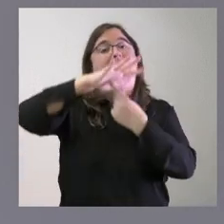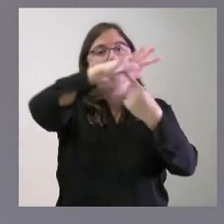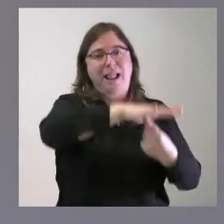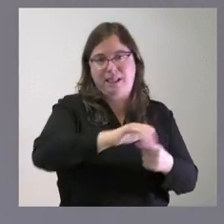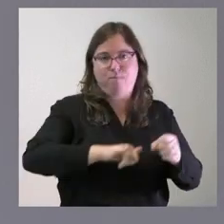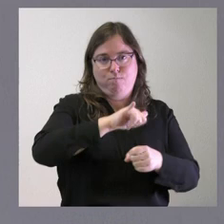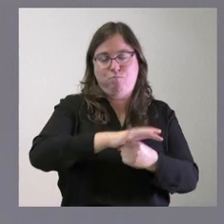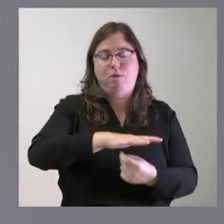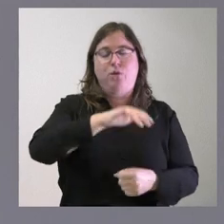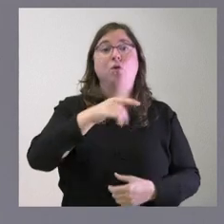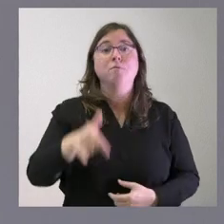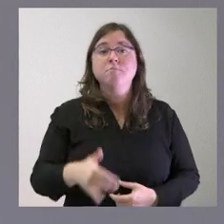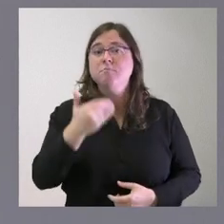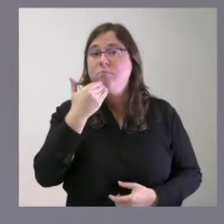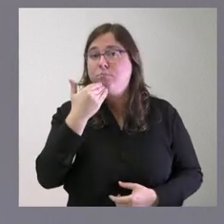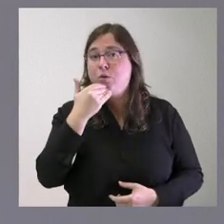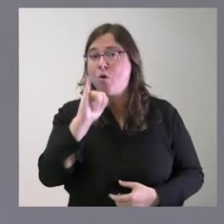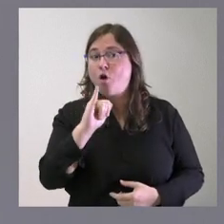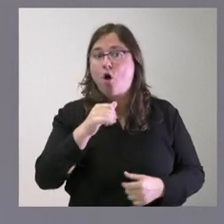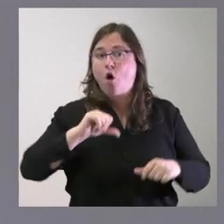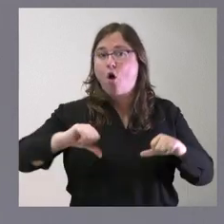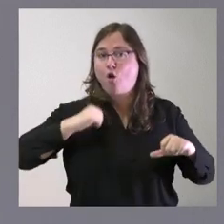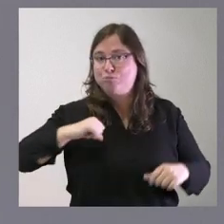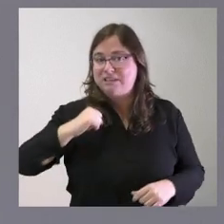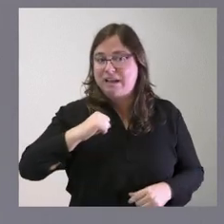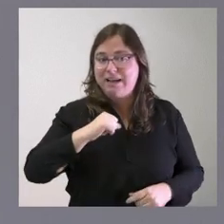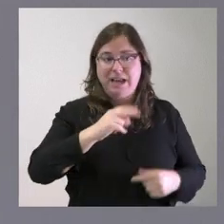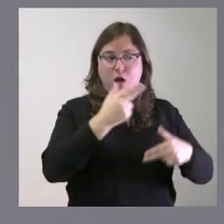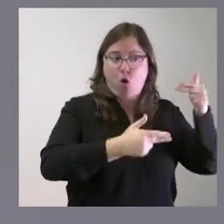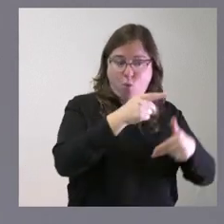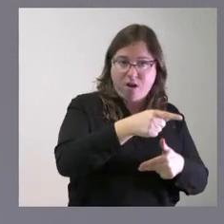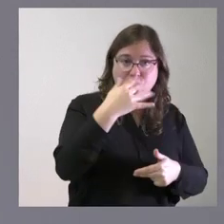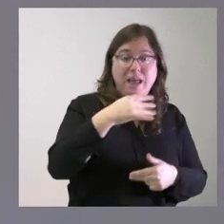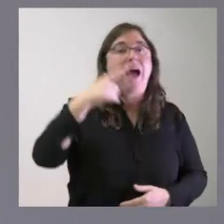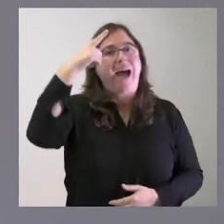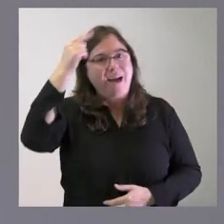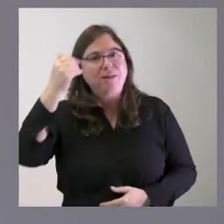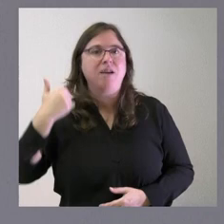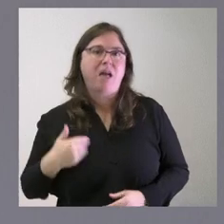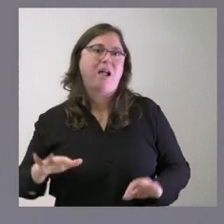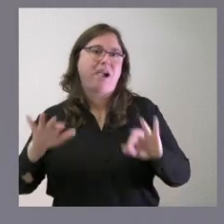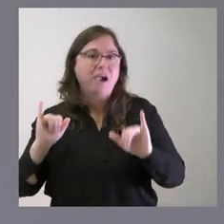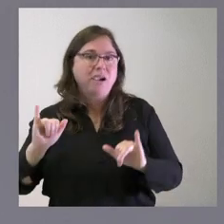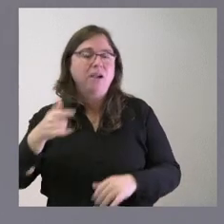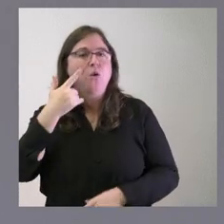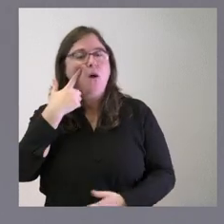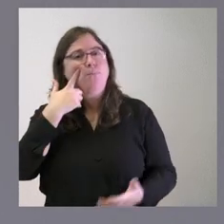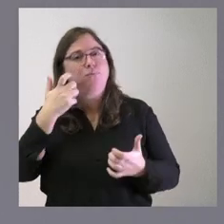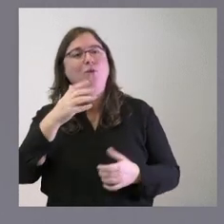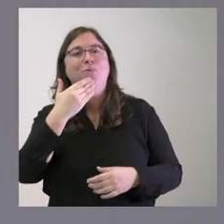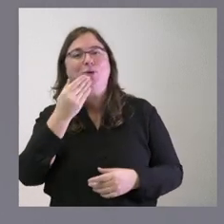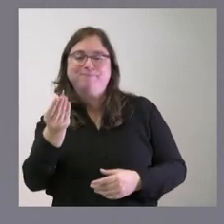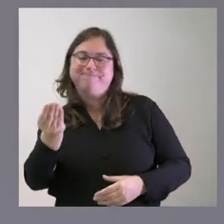obras por eso quizá es por el hecho de que Ávila figura como un elemento diferenciado porque es una